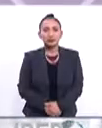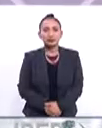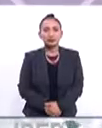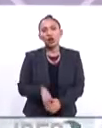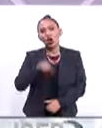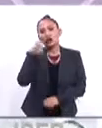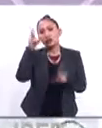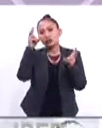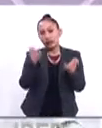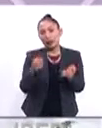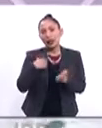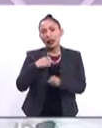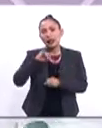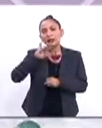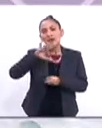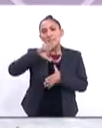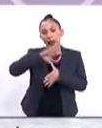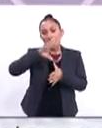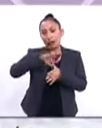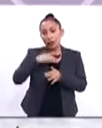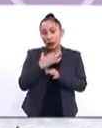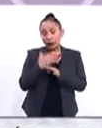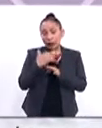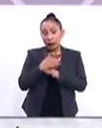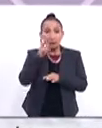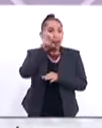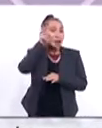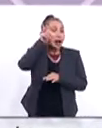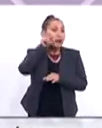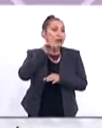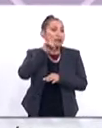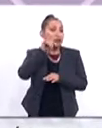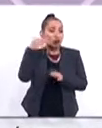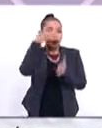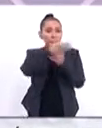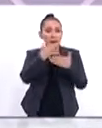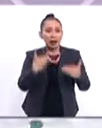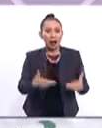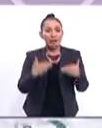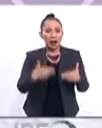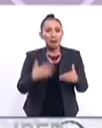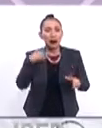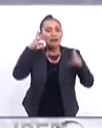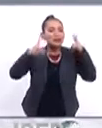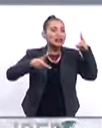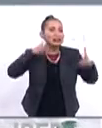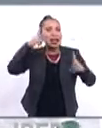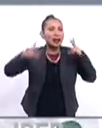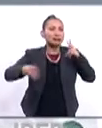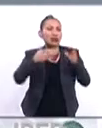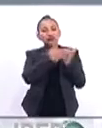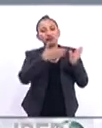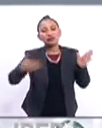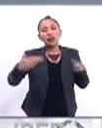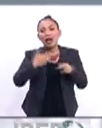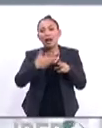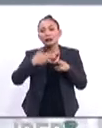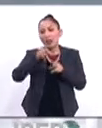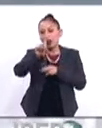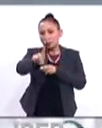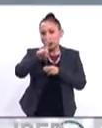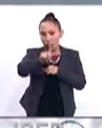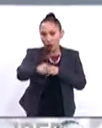Vámonos a otros temas iberoamericanos en unos momentos más. El Papa Francisco arribará a Panamá para realizar una visita que se extenderá hasta el próximo